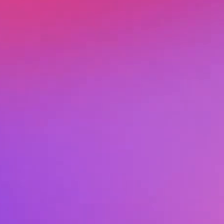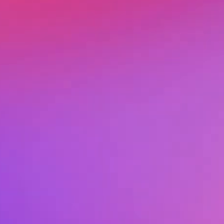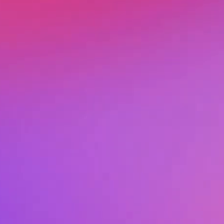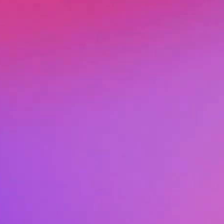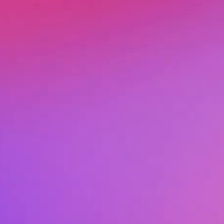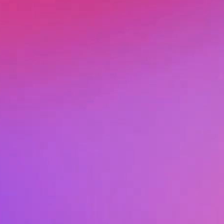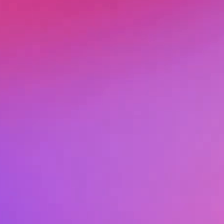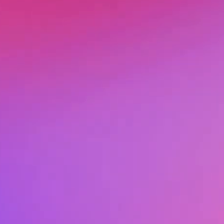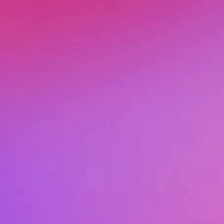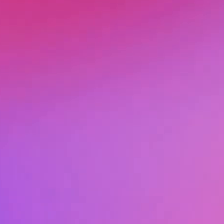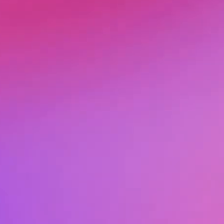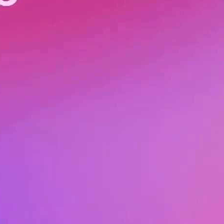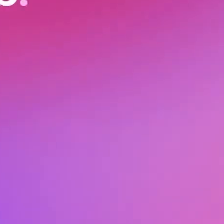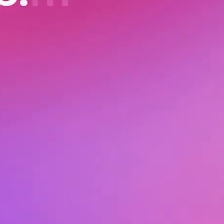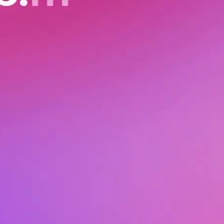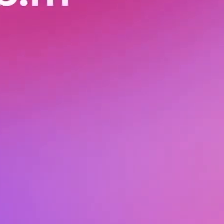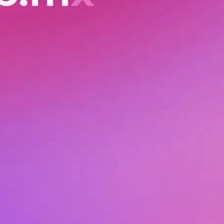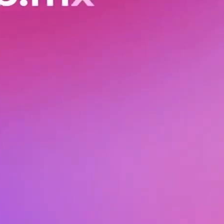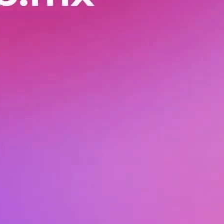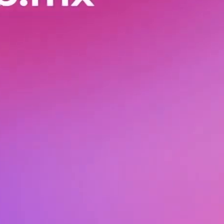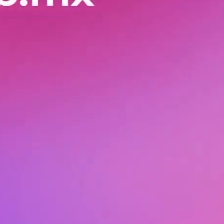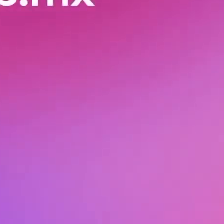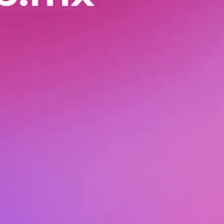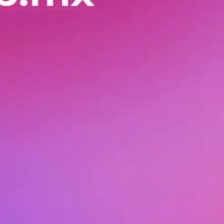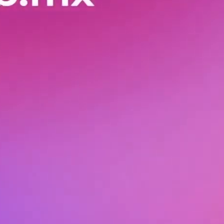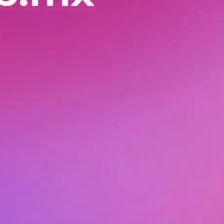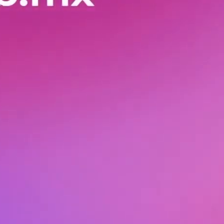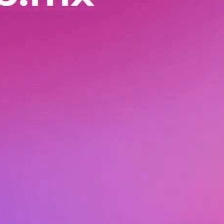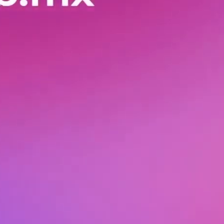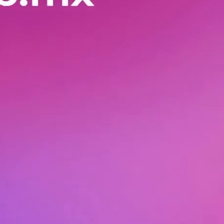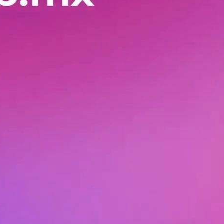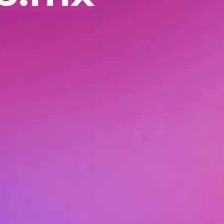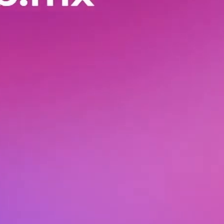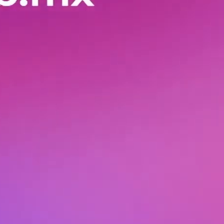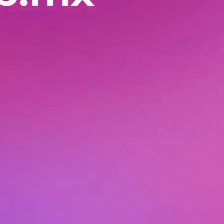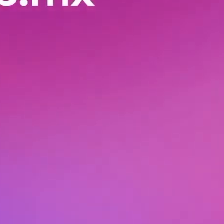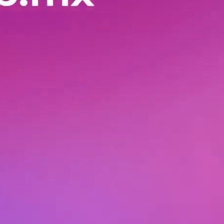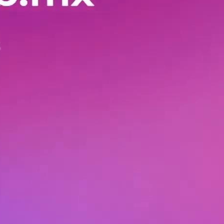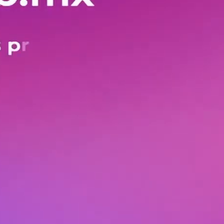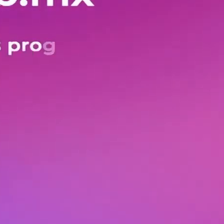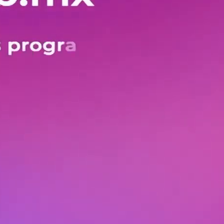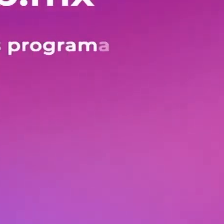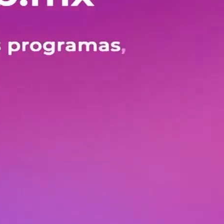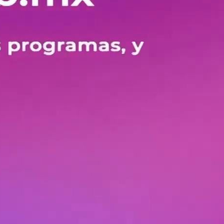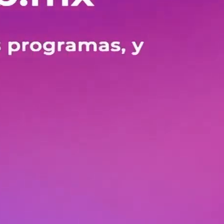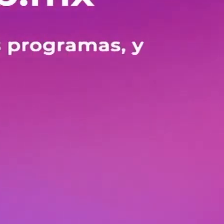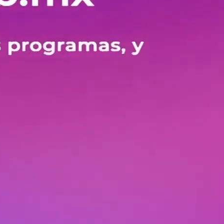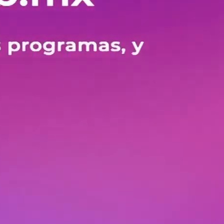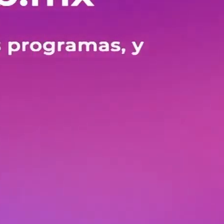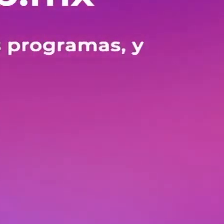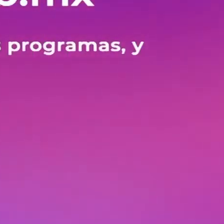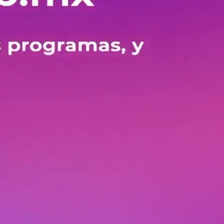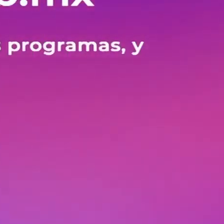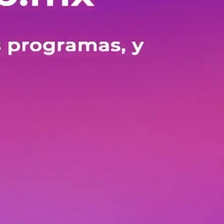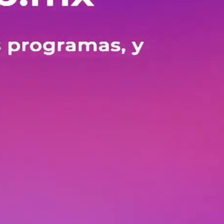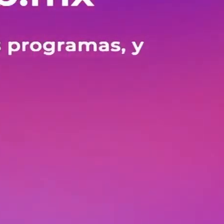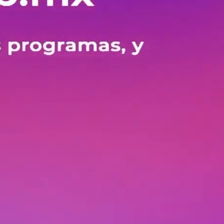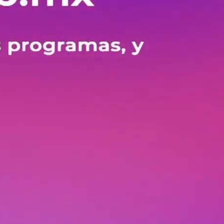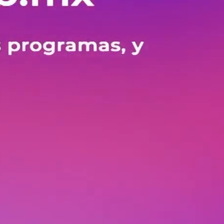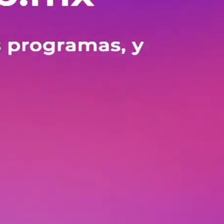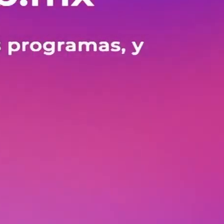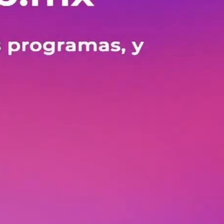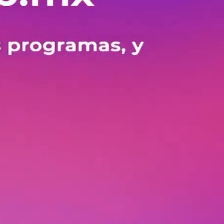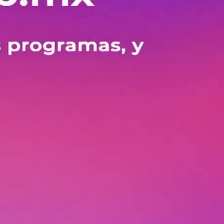el sitio aprendeencasa.cep.gov.mx, en donde podrás ver nuevamente los videos de los